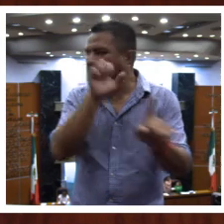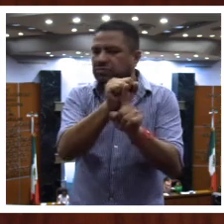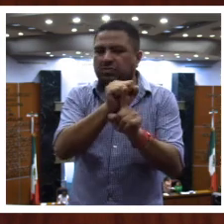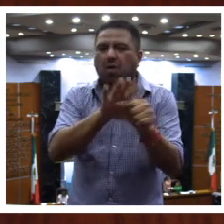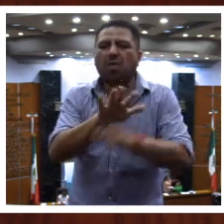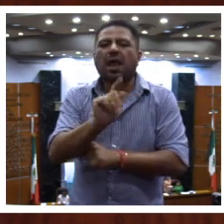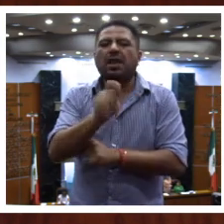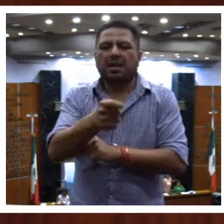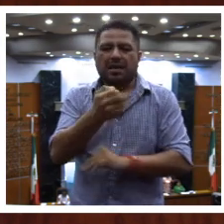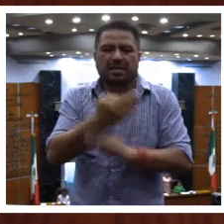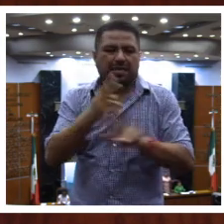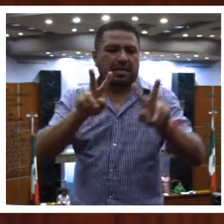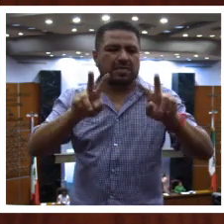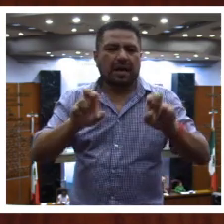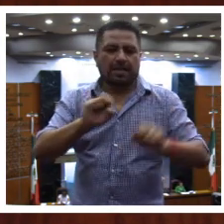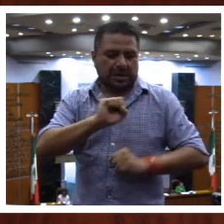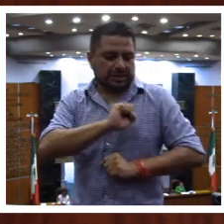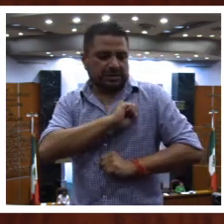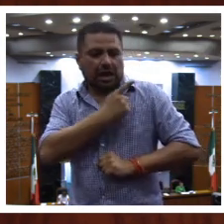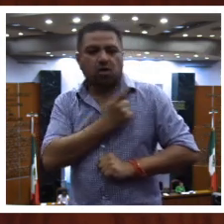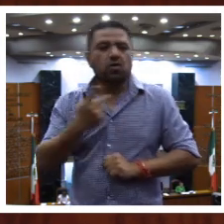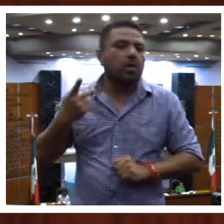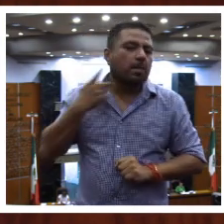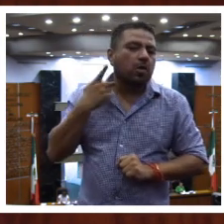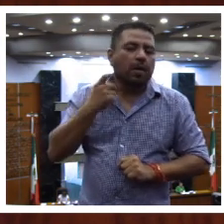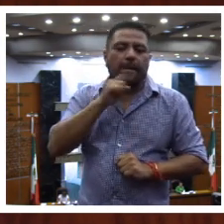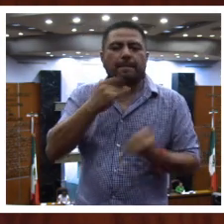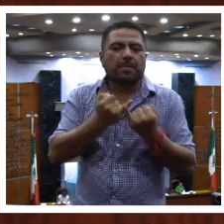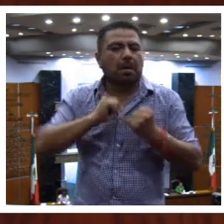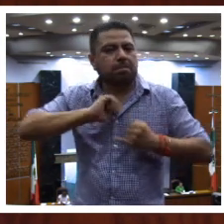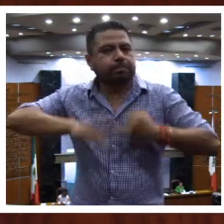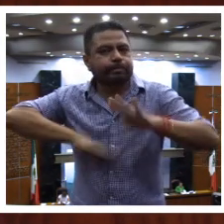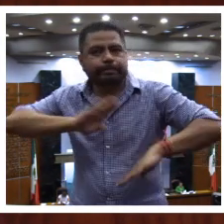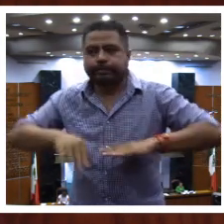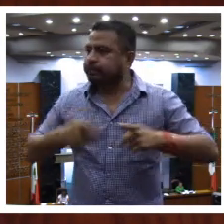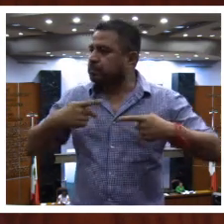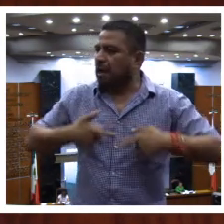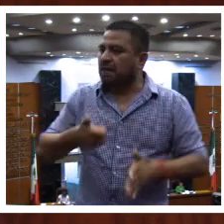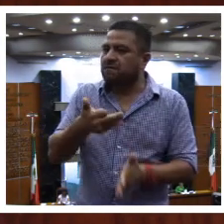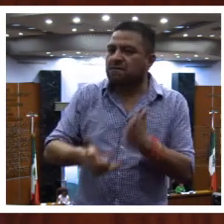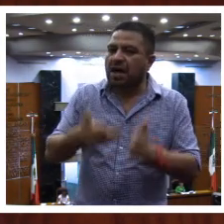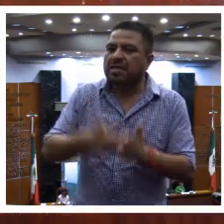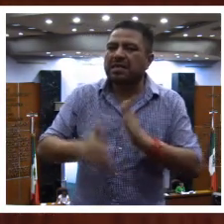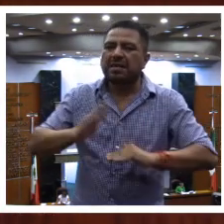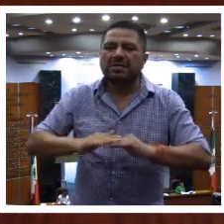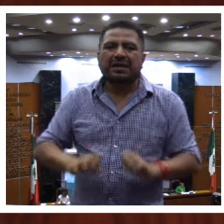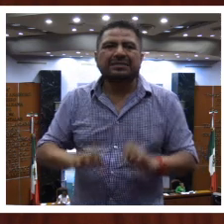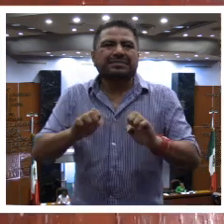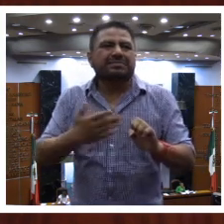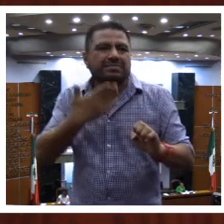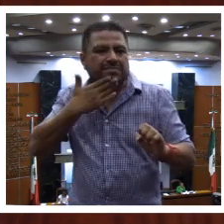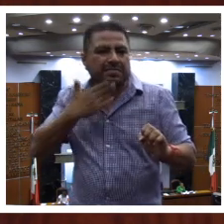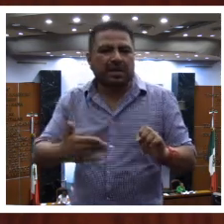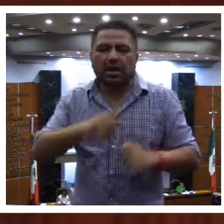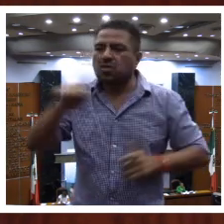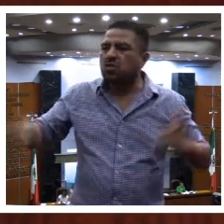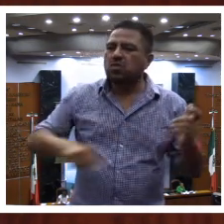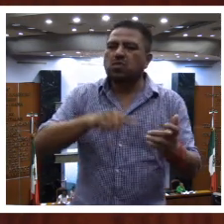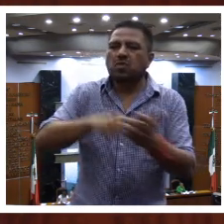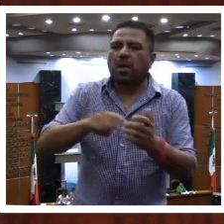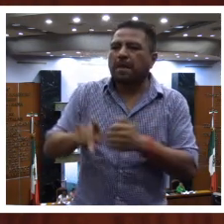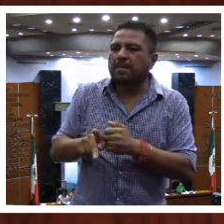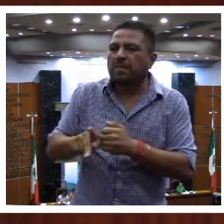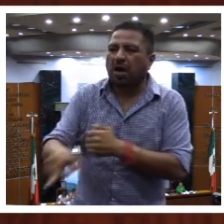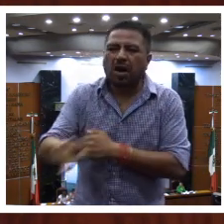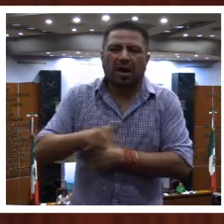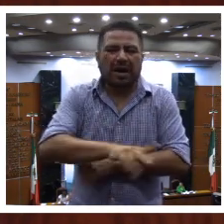en el ámbito de la salud política y la mortalidad. La falta de infraestructura adecuada en áreas rurales